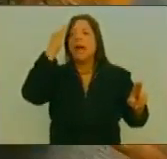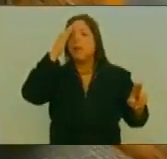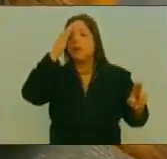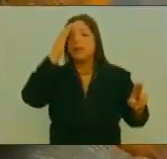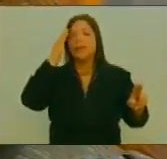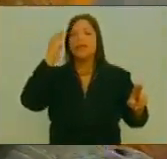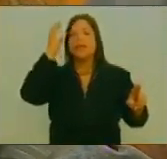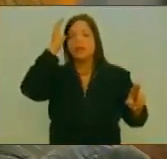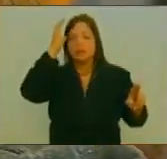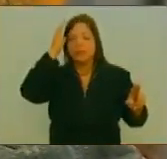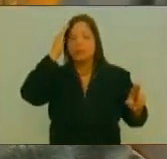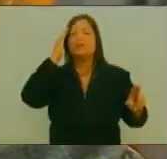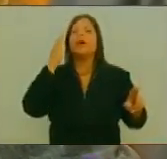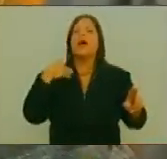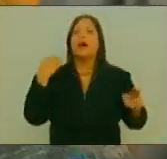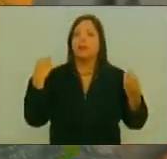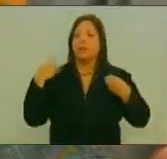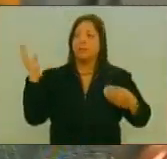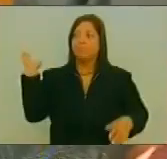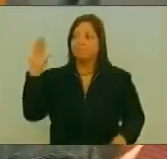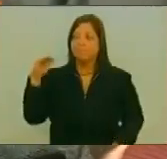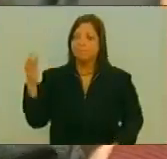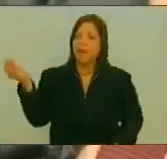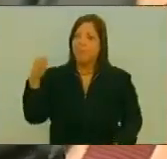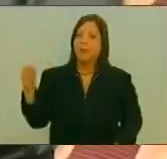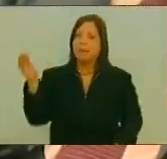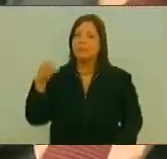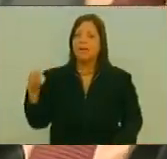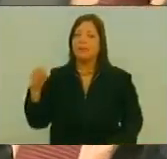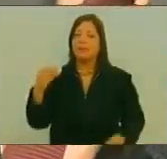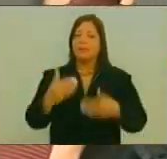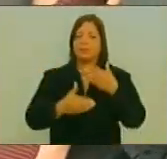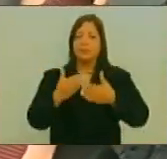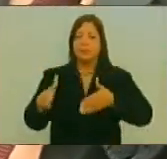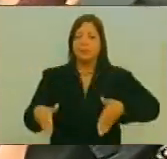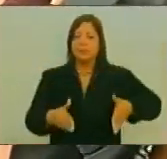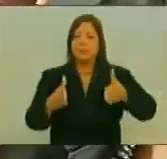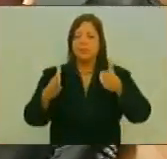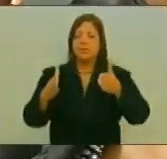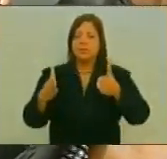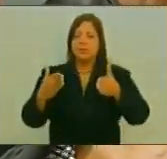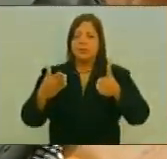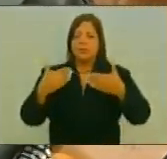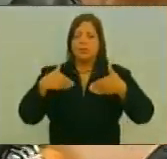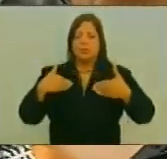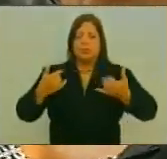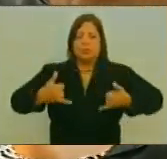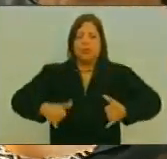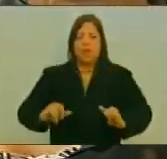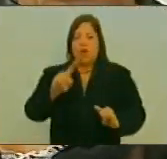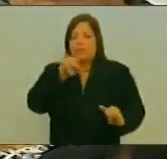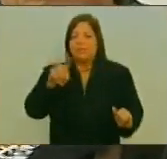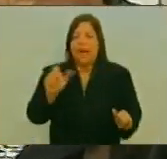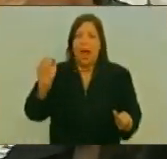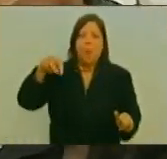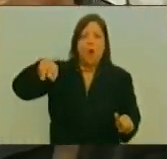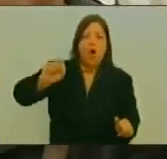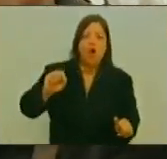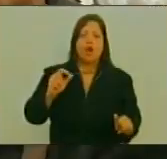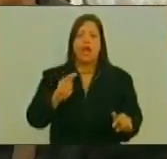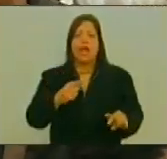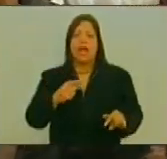De todo lo que nos toca Por venir Y que siendo nosotros Hijos De Zamora De